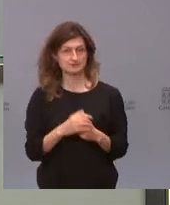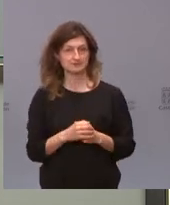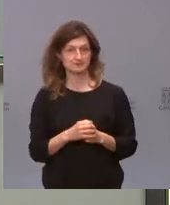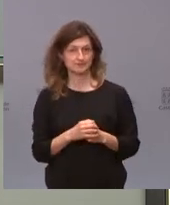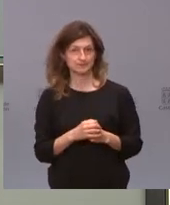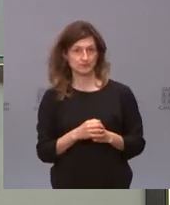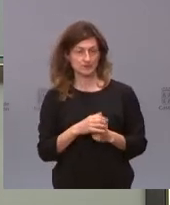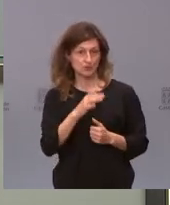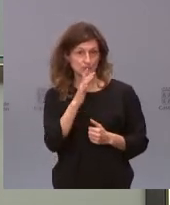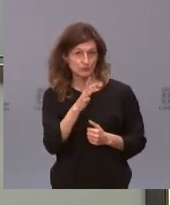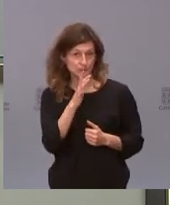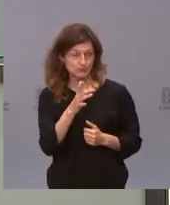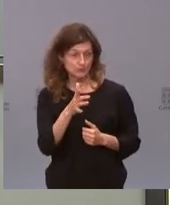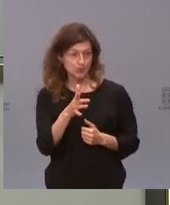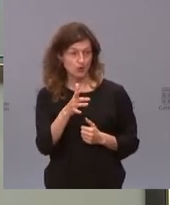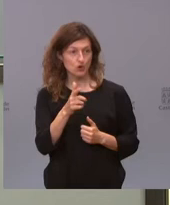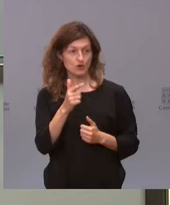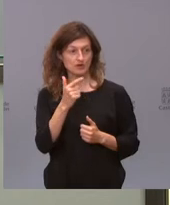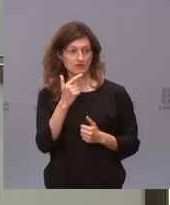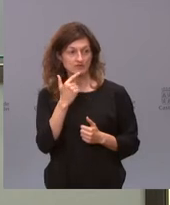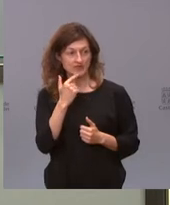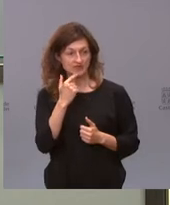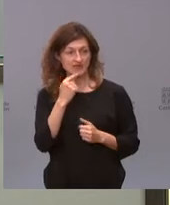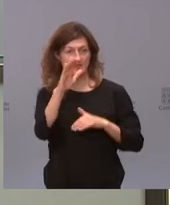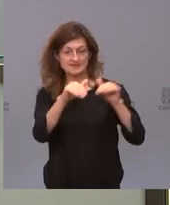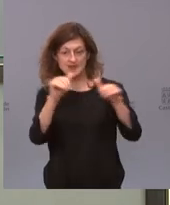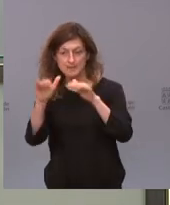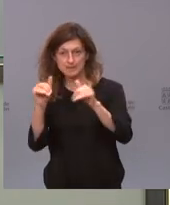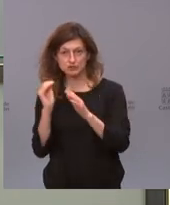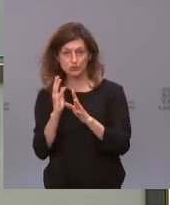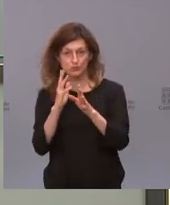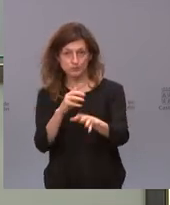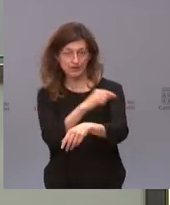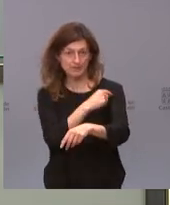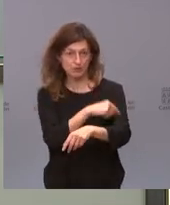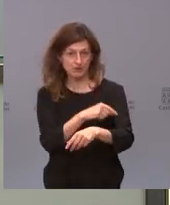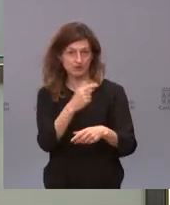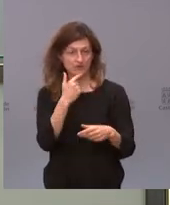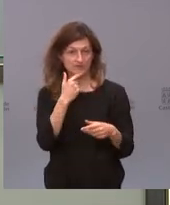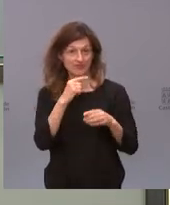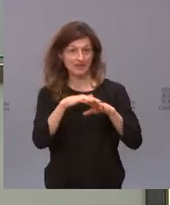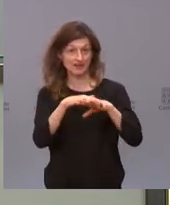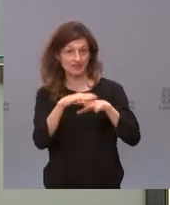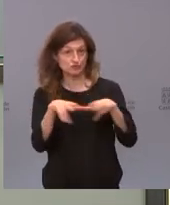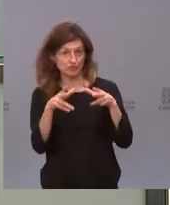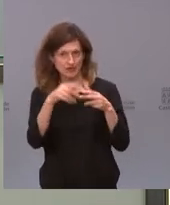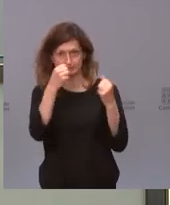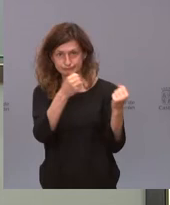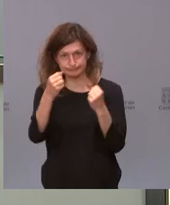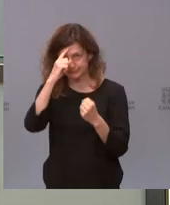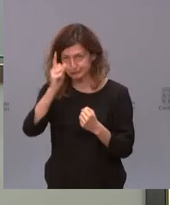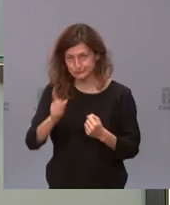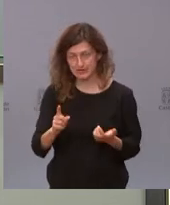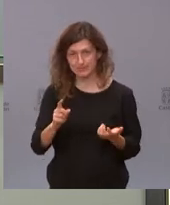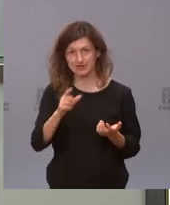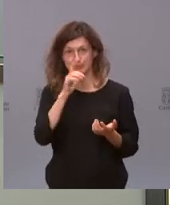que están siendo llamadas, que entran en los llamamientos de vacunación masiva, que no manejan las redes sociales y que al final se tienen